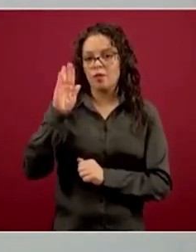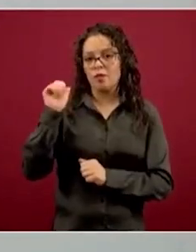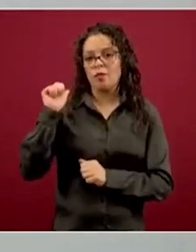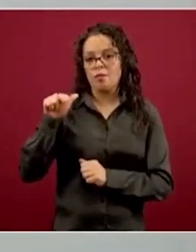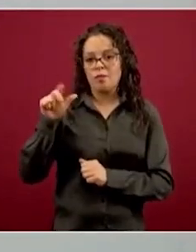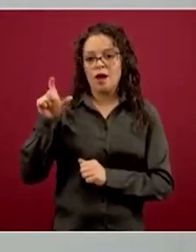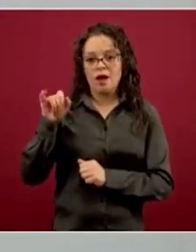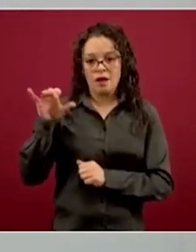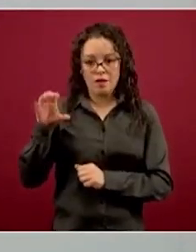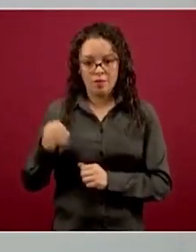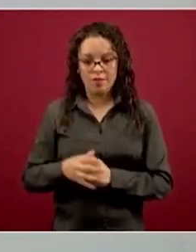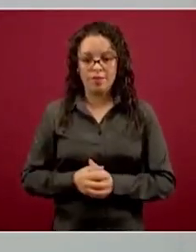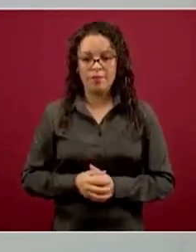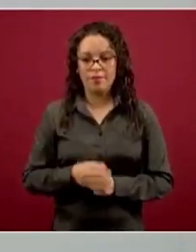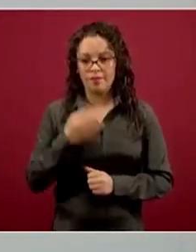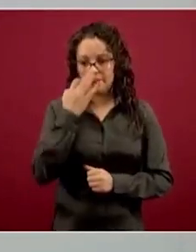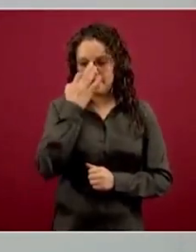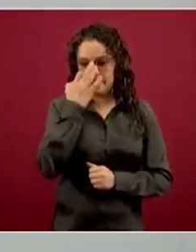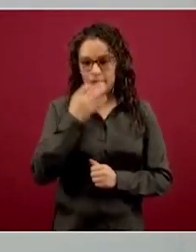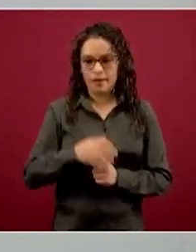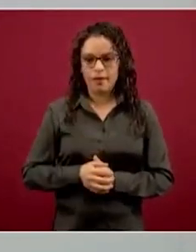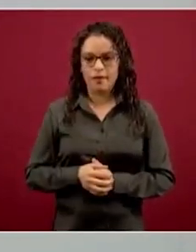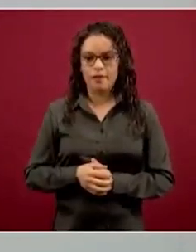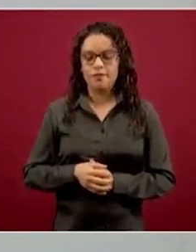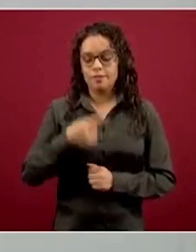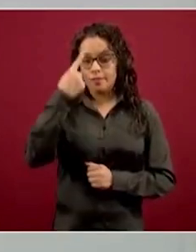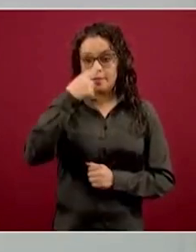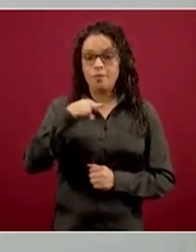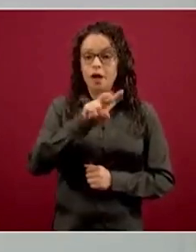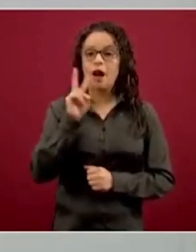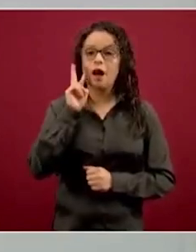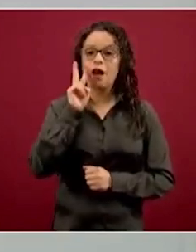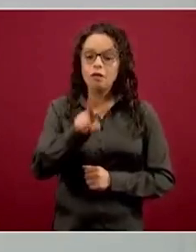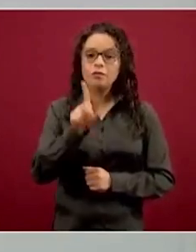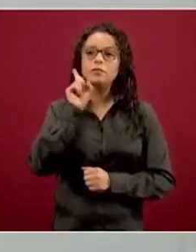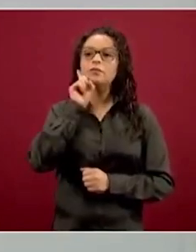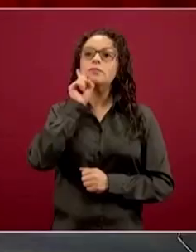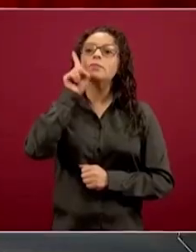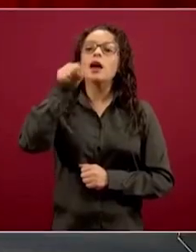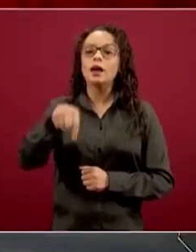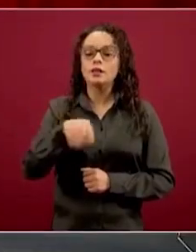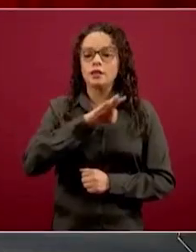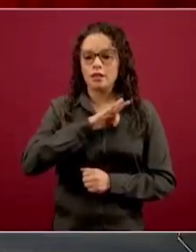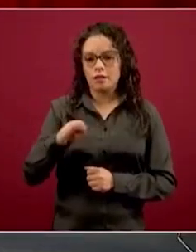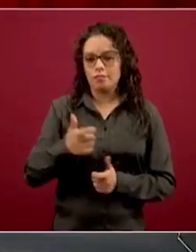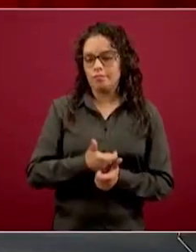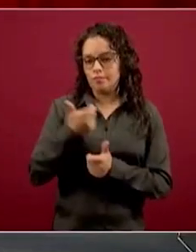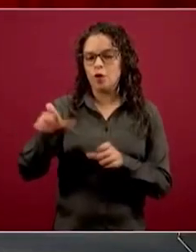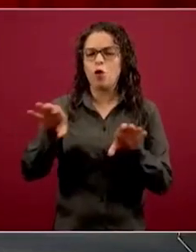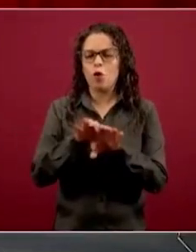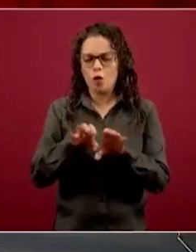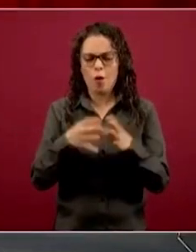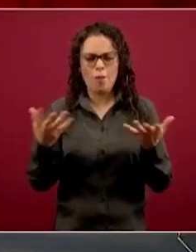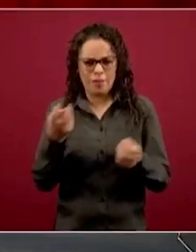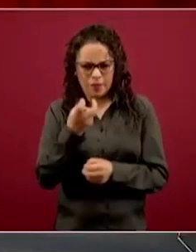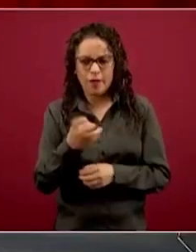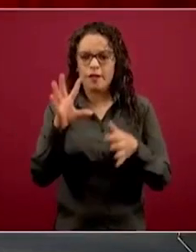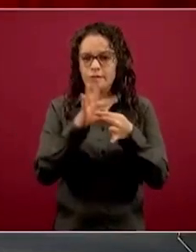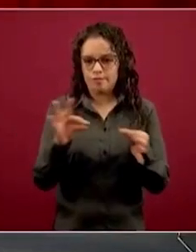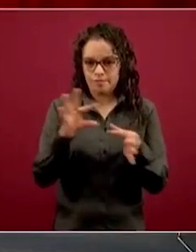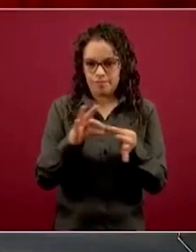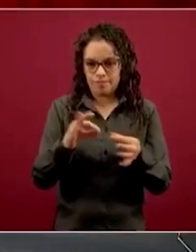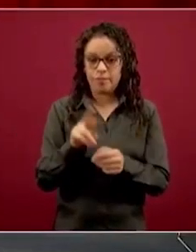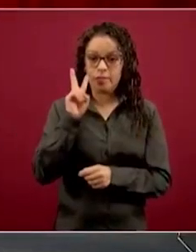en este momento para fecha-valor mañana. Es decir, en este momento está pasando lo que se indica en la segunda